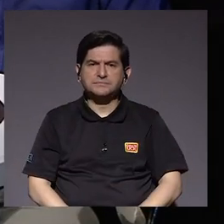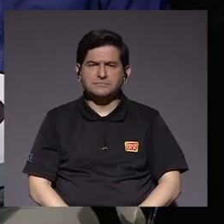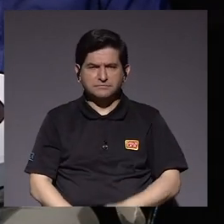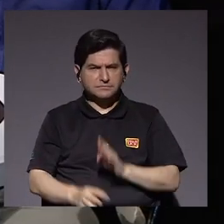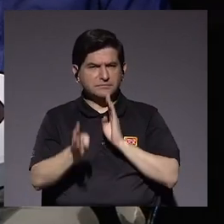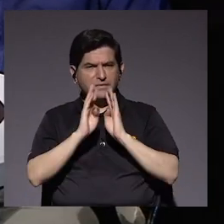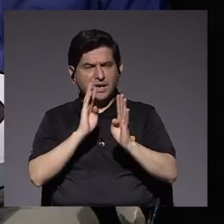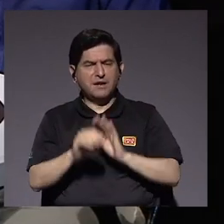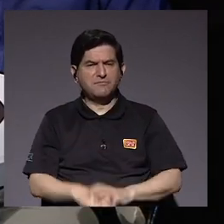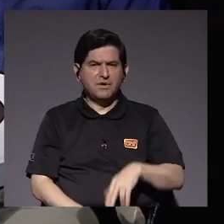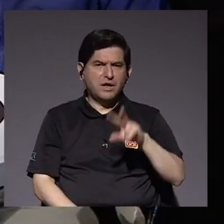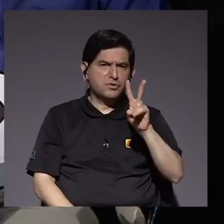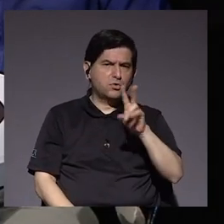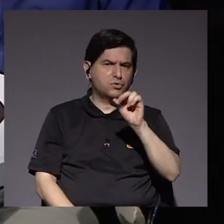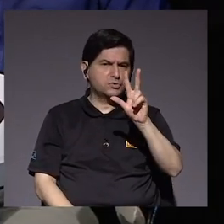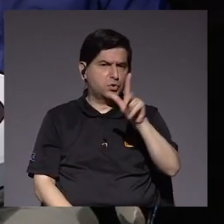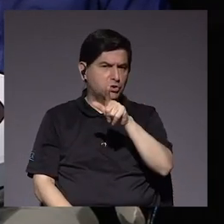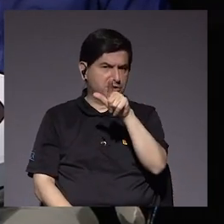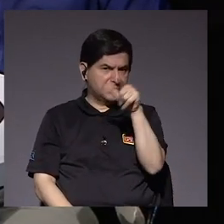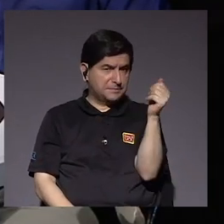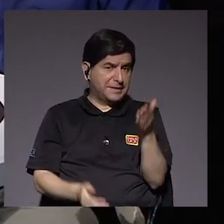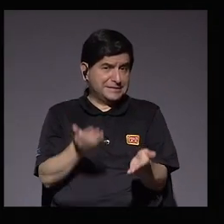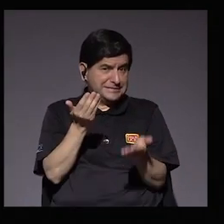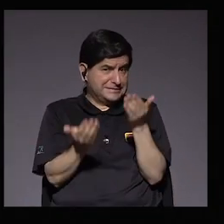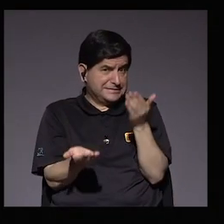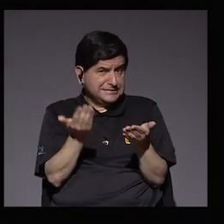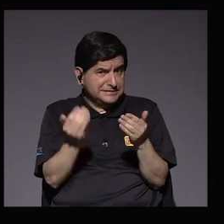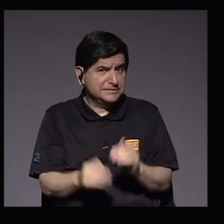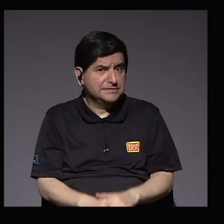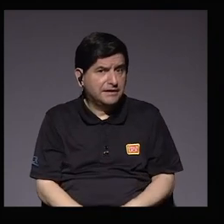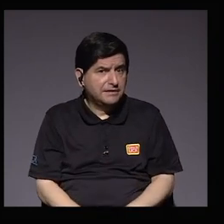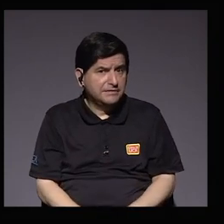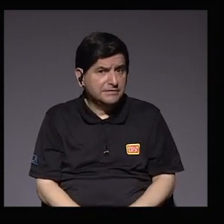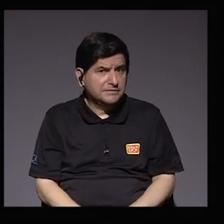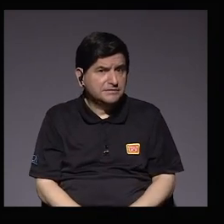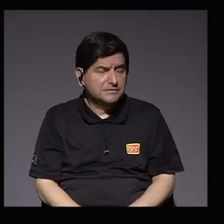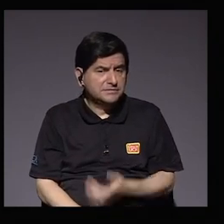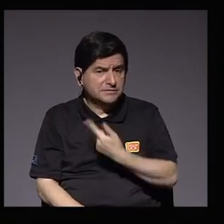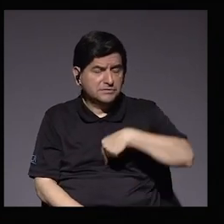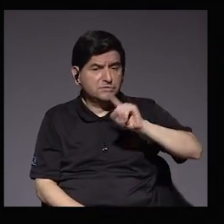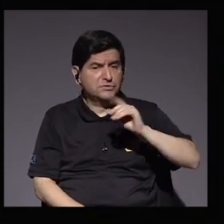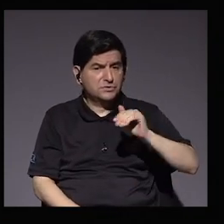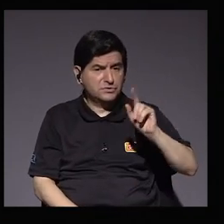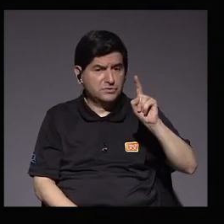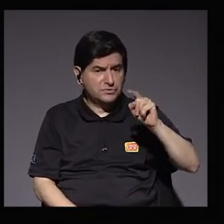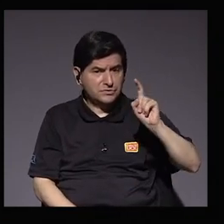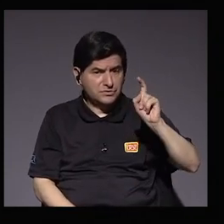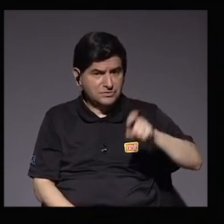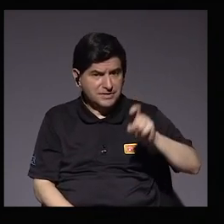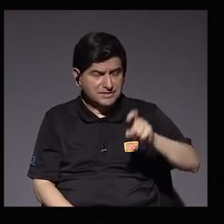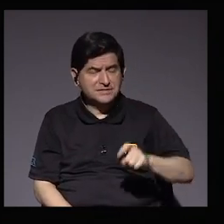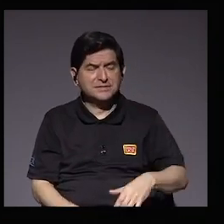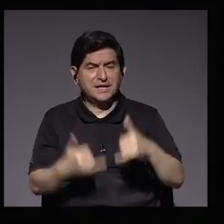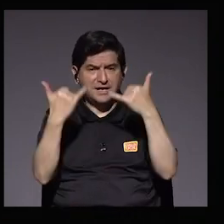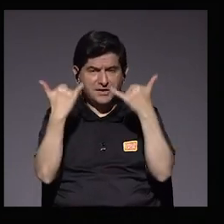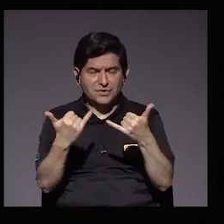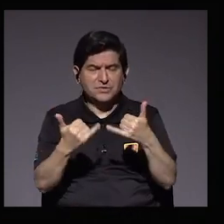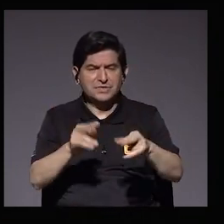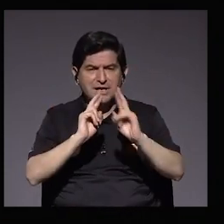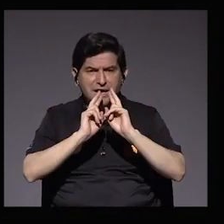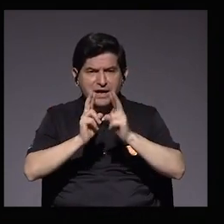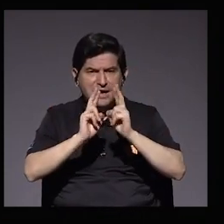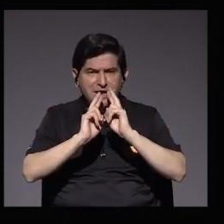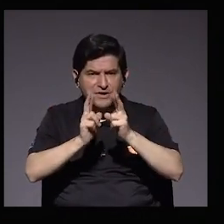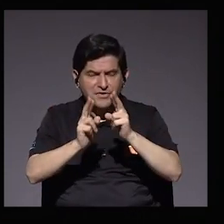¿Podríamos hablar de dos, tres meses para que podamos hablar de resultados tangibles en el caso del